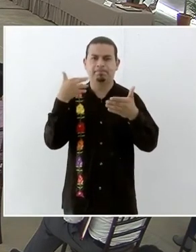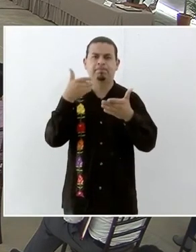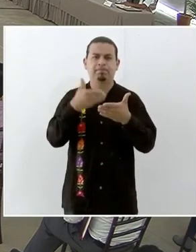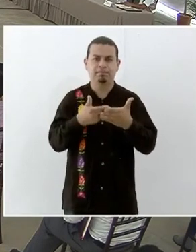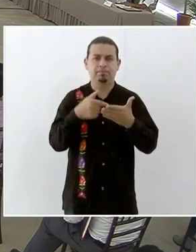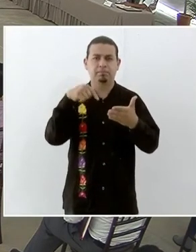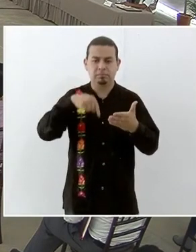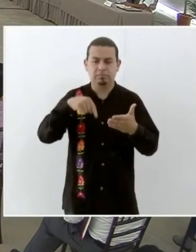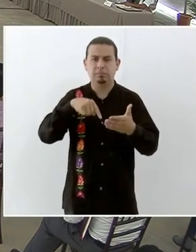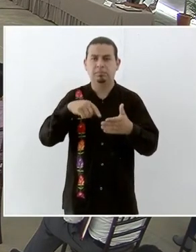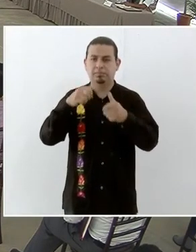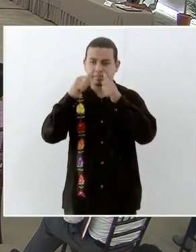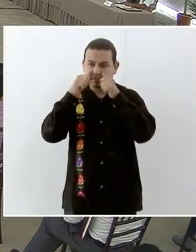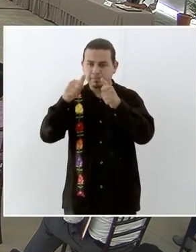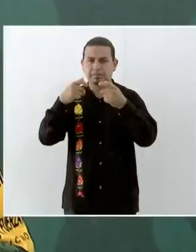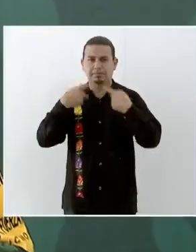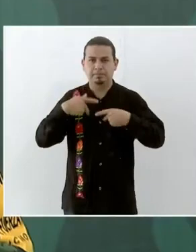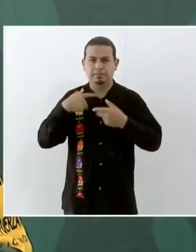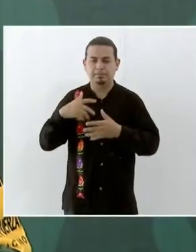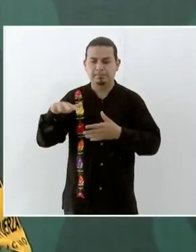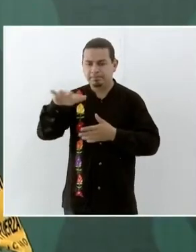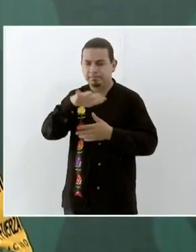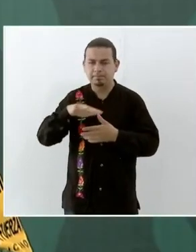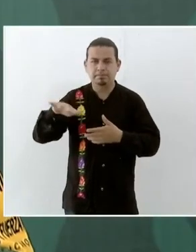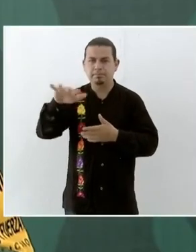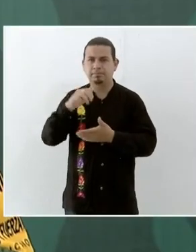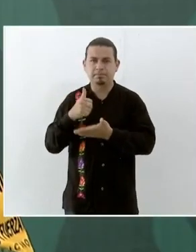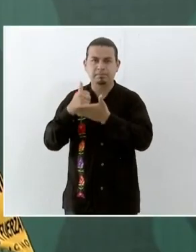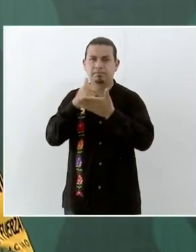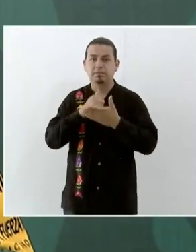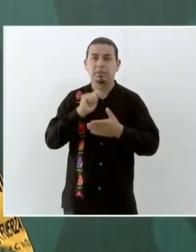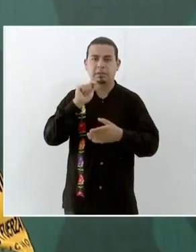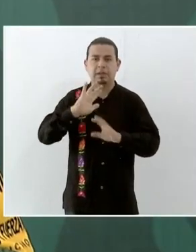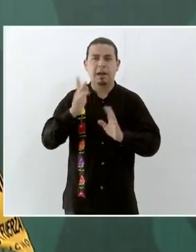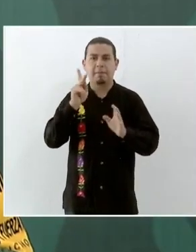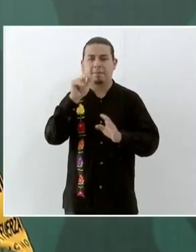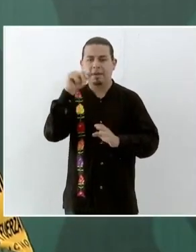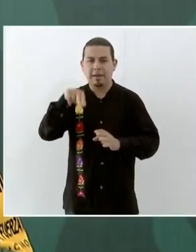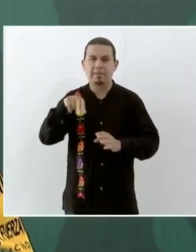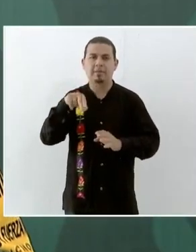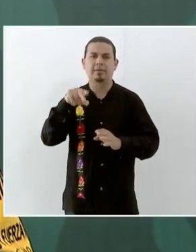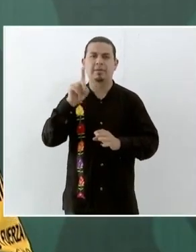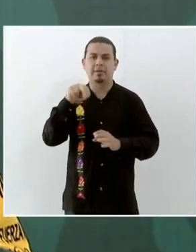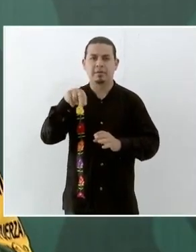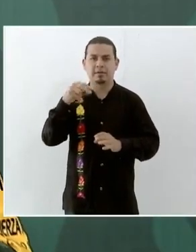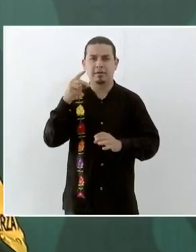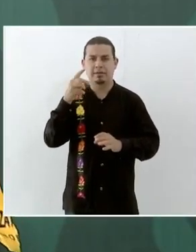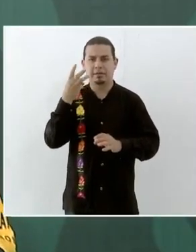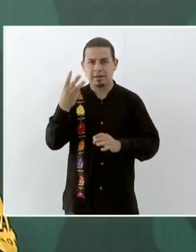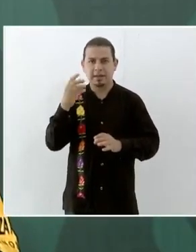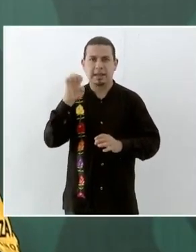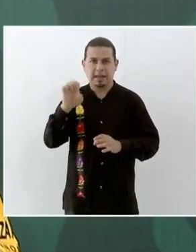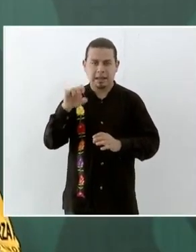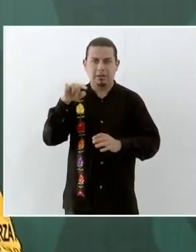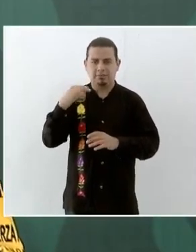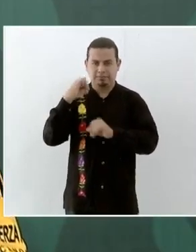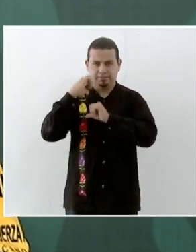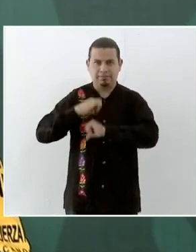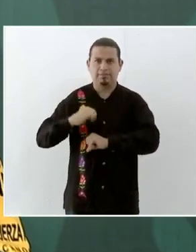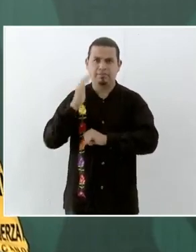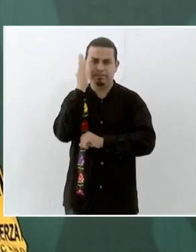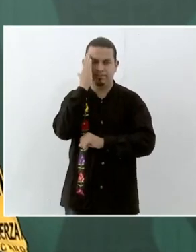de auxilio a la población, en la aplicación del plan marina, del plan de la Guardia Nacional y el plan de